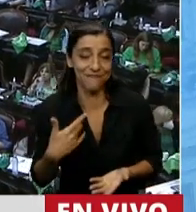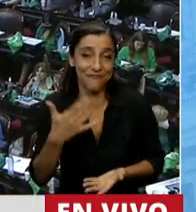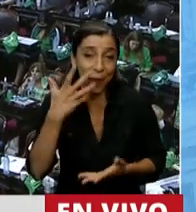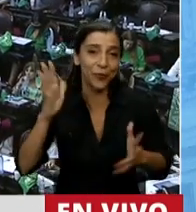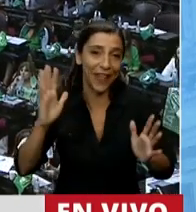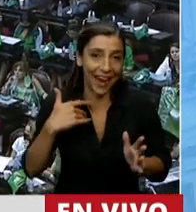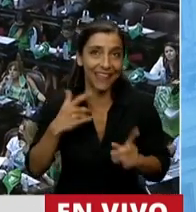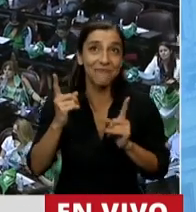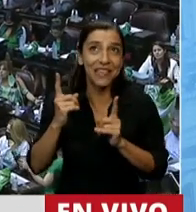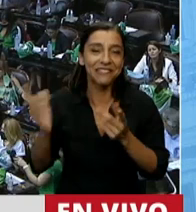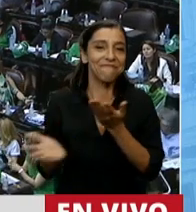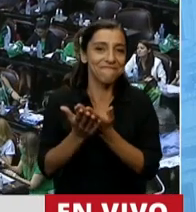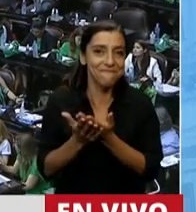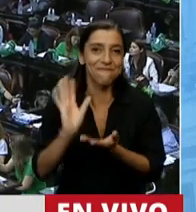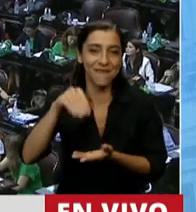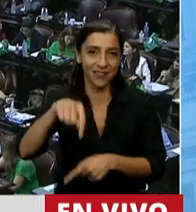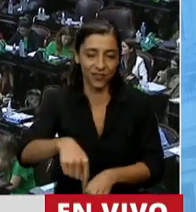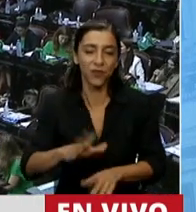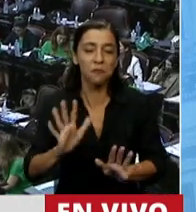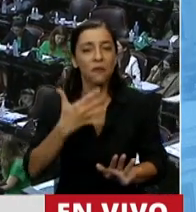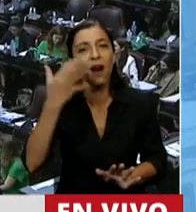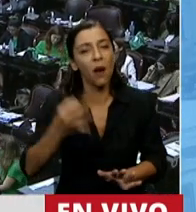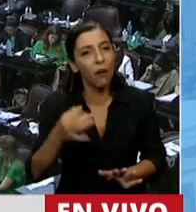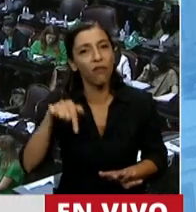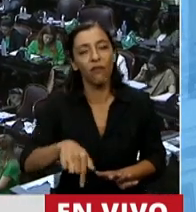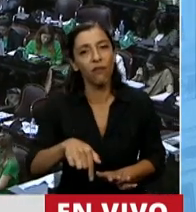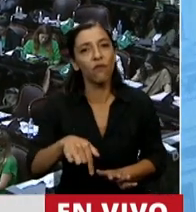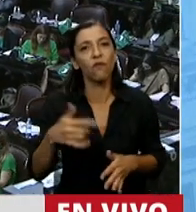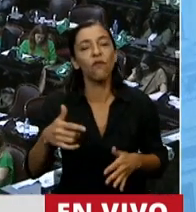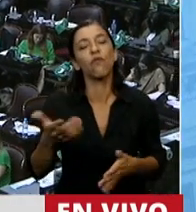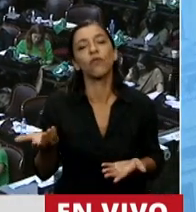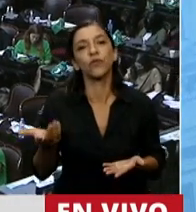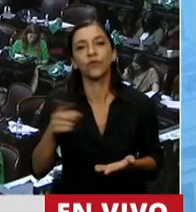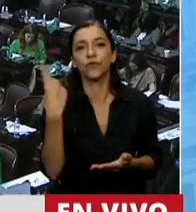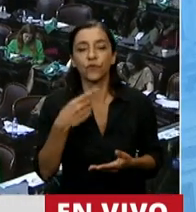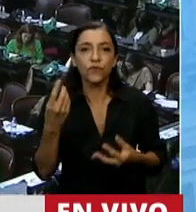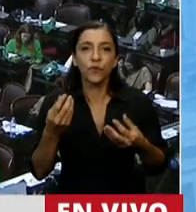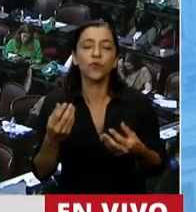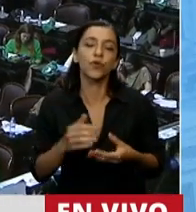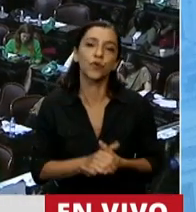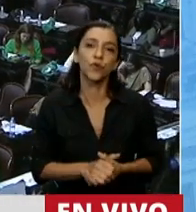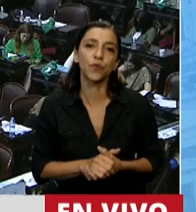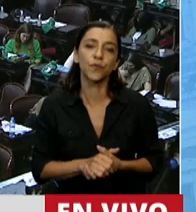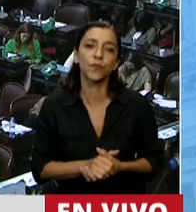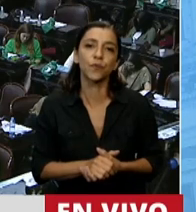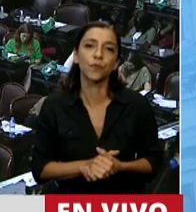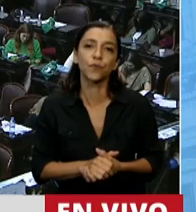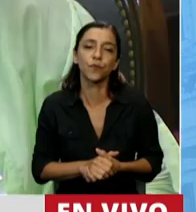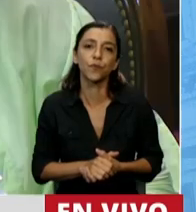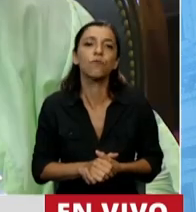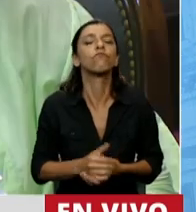La Presidente, es que hoy, cuando evocamos un nuevo